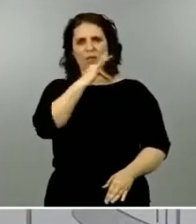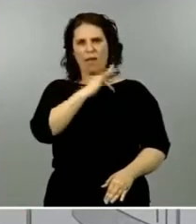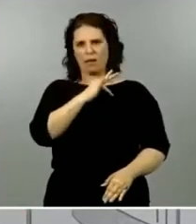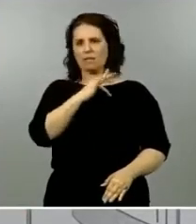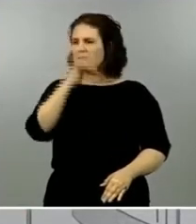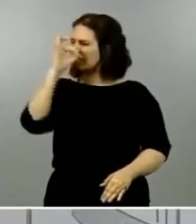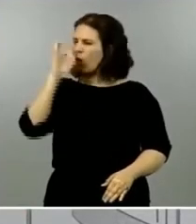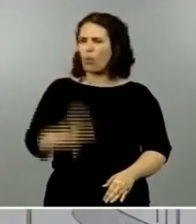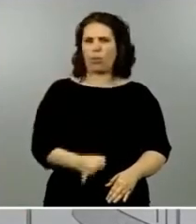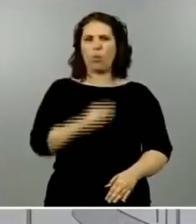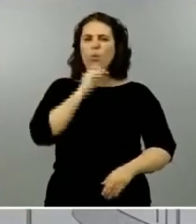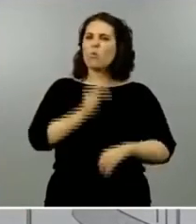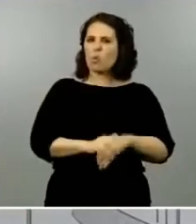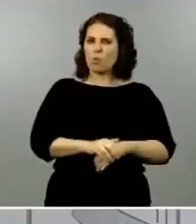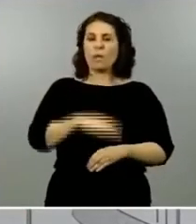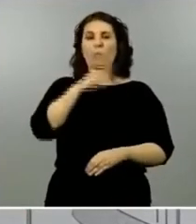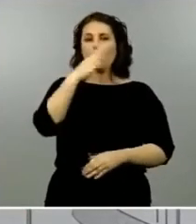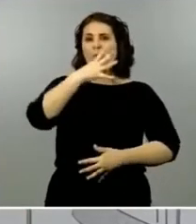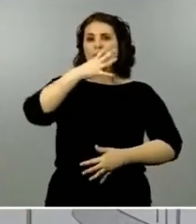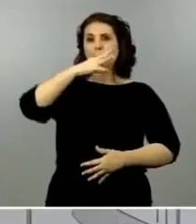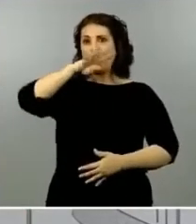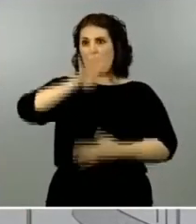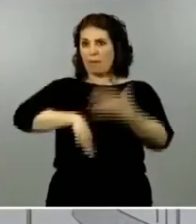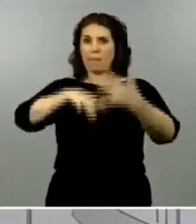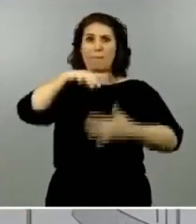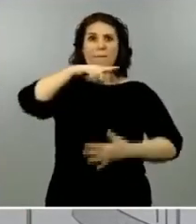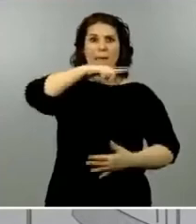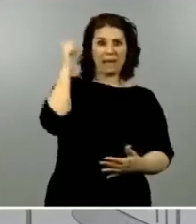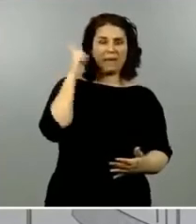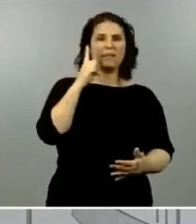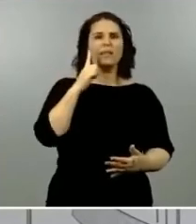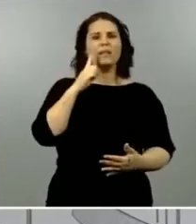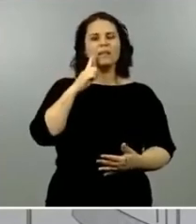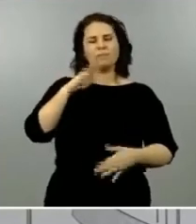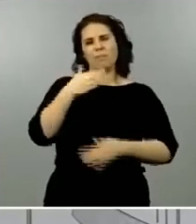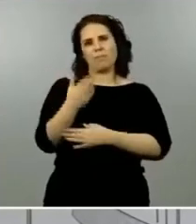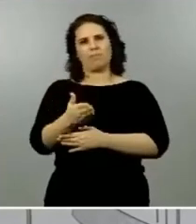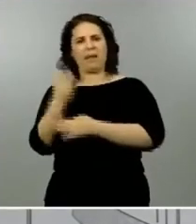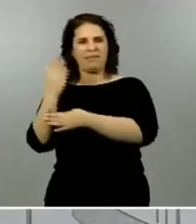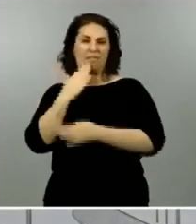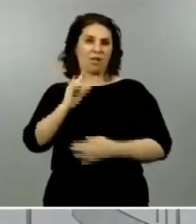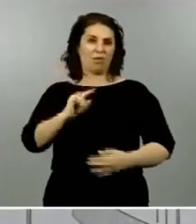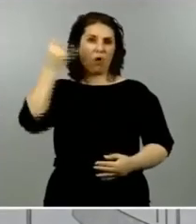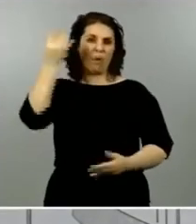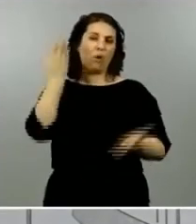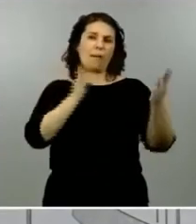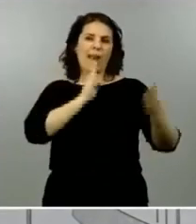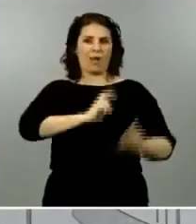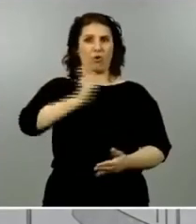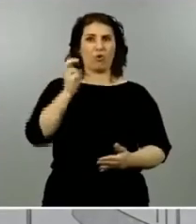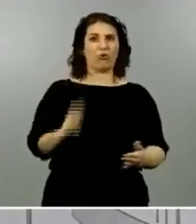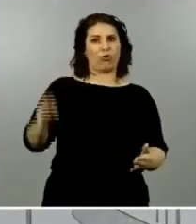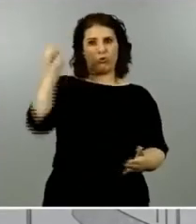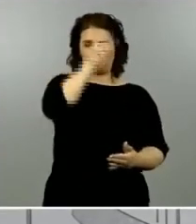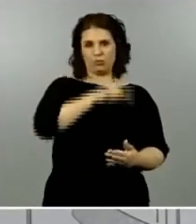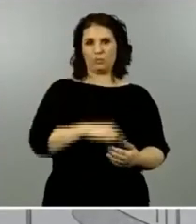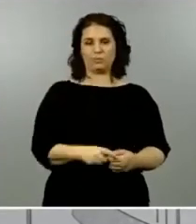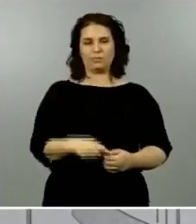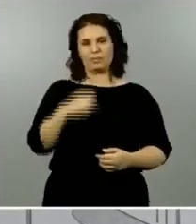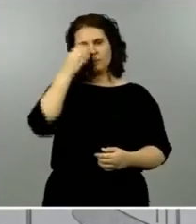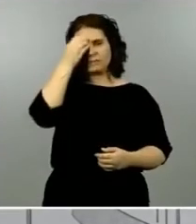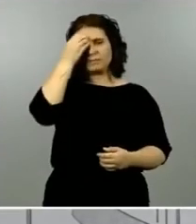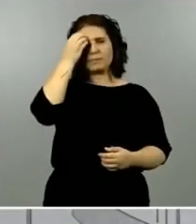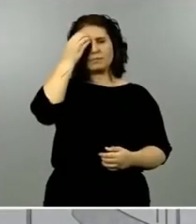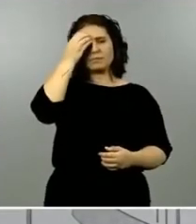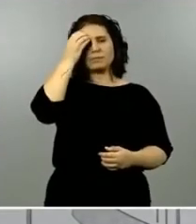tanto en Madrid como en Barcelona la pandemia ha golpeado de manera más contundente más dura que en otros territorios de nuestro país y en última instancia